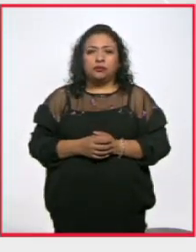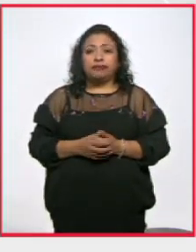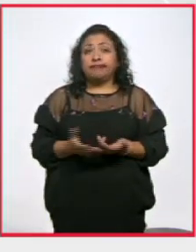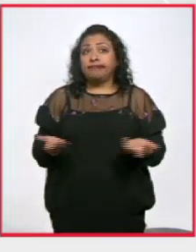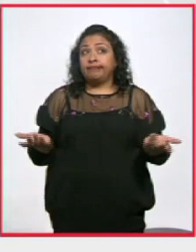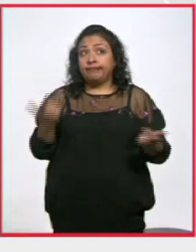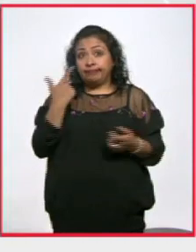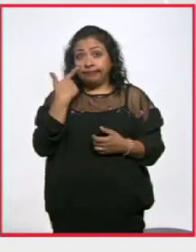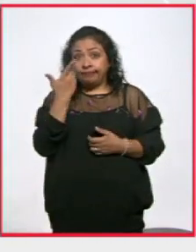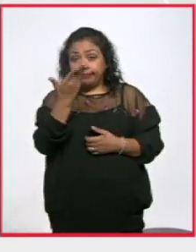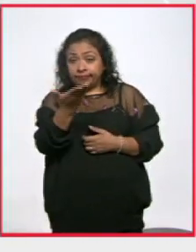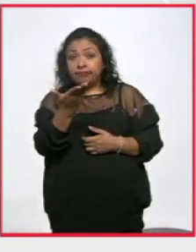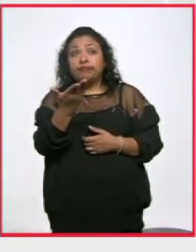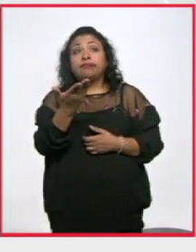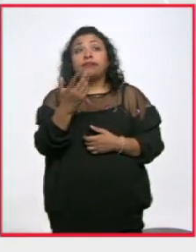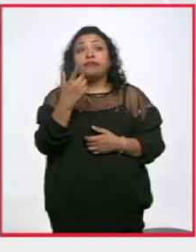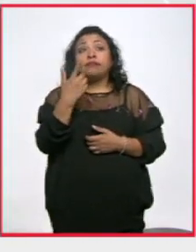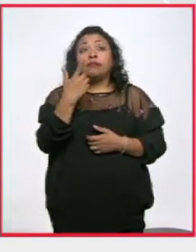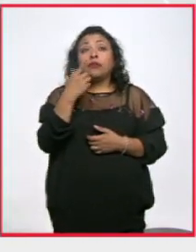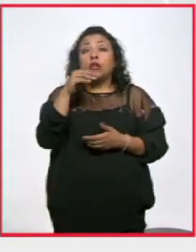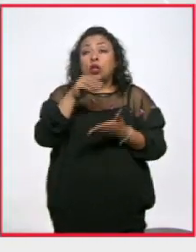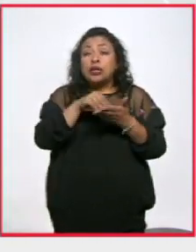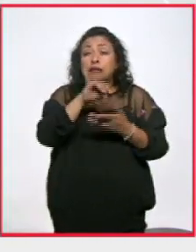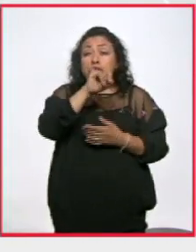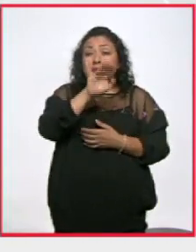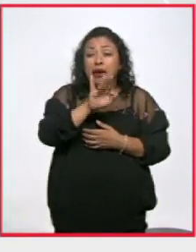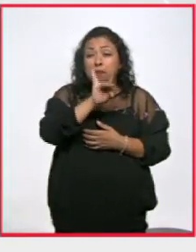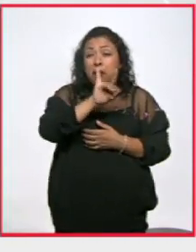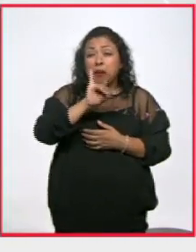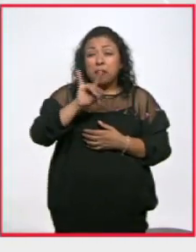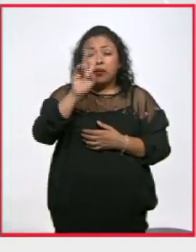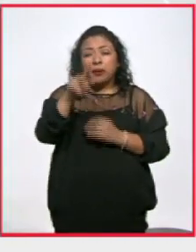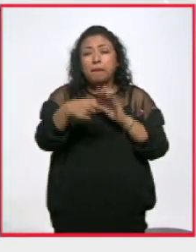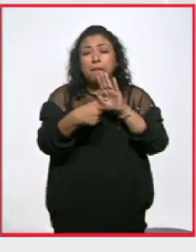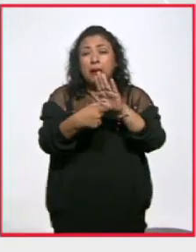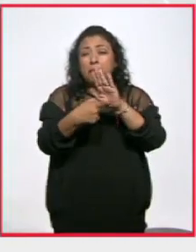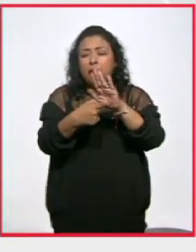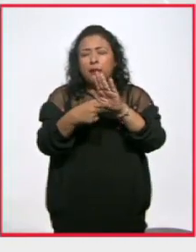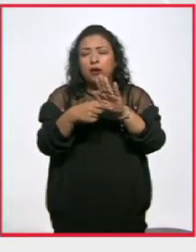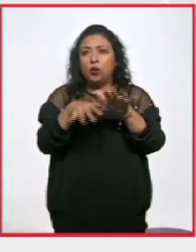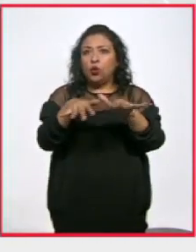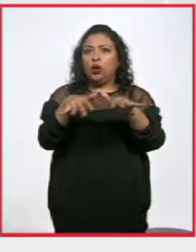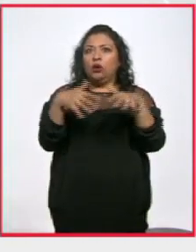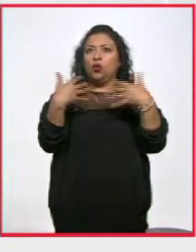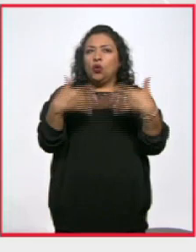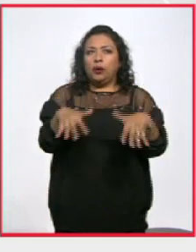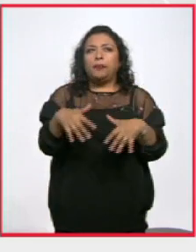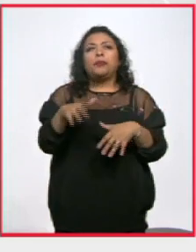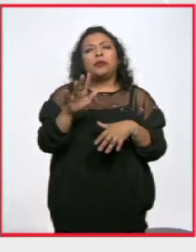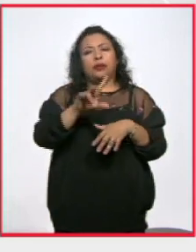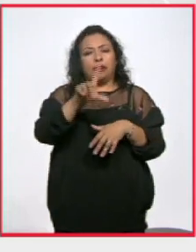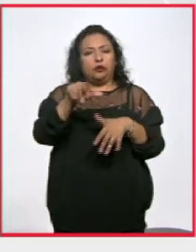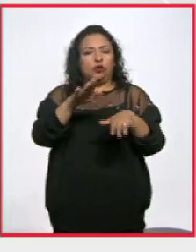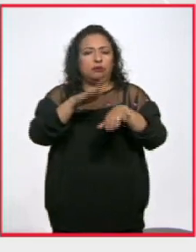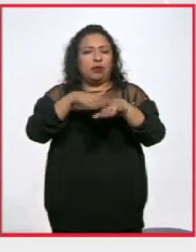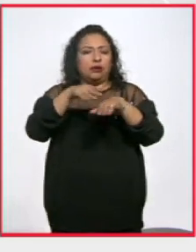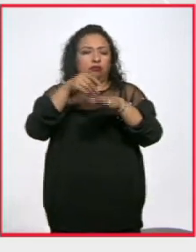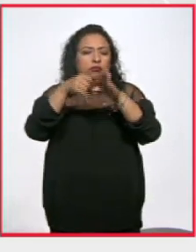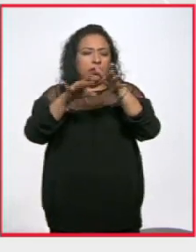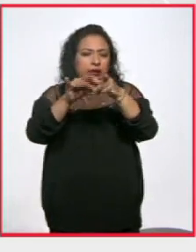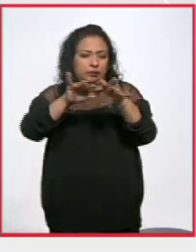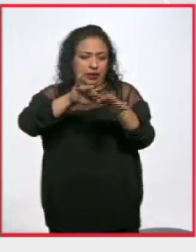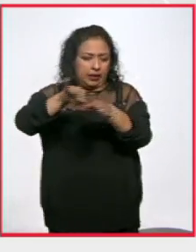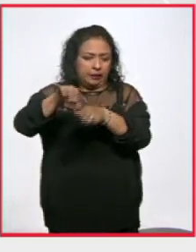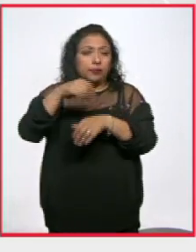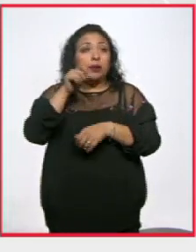Bueno, pues ahí tenemos y veíamos todavía estas imágenes, porque ha sido una muestra que ha impactado mucho por ello. Bueno, vamos a platicar ya más a detalle